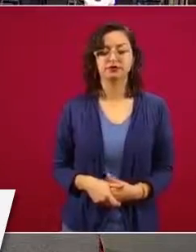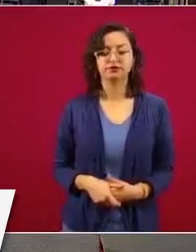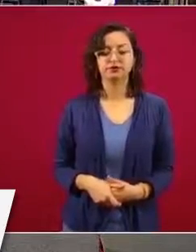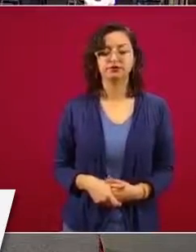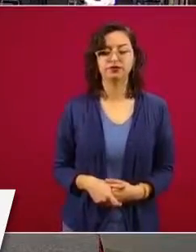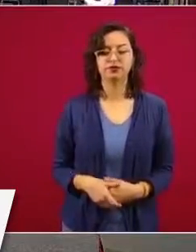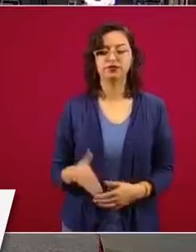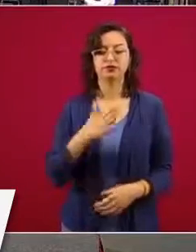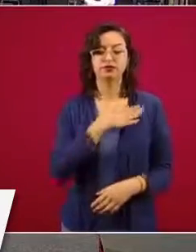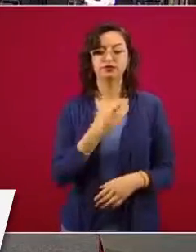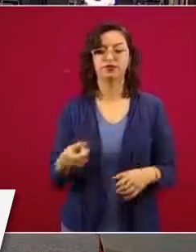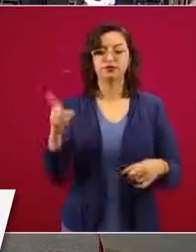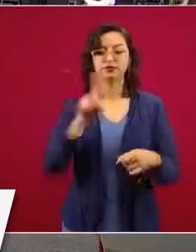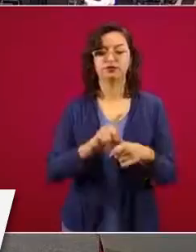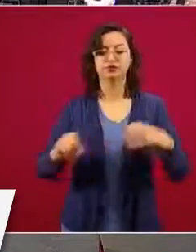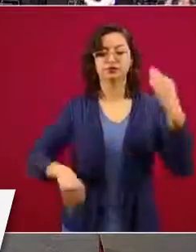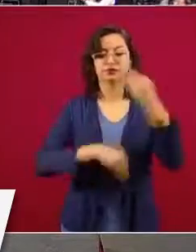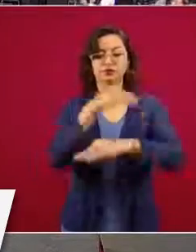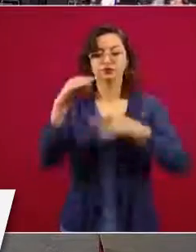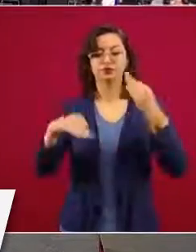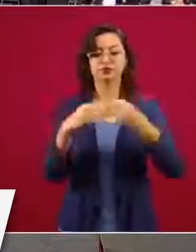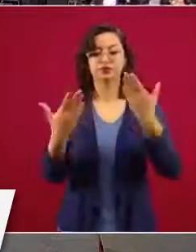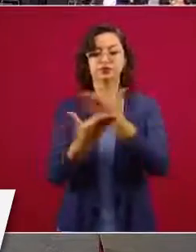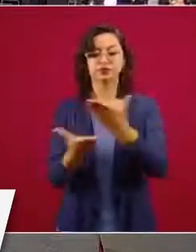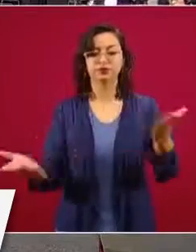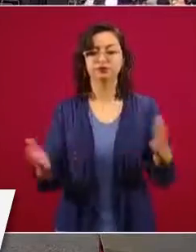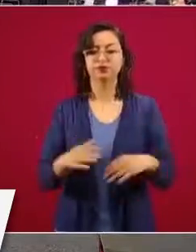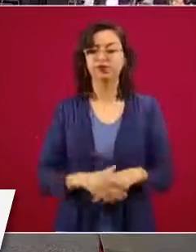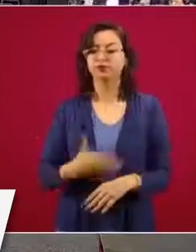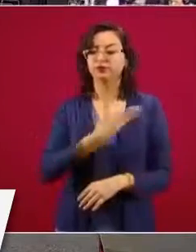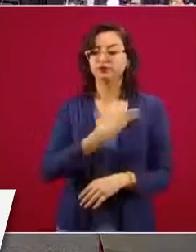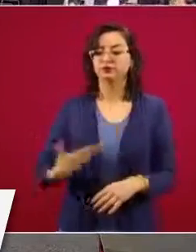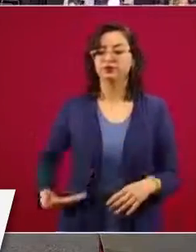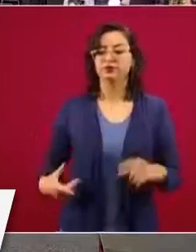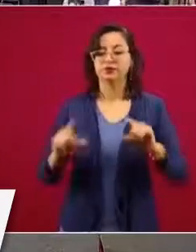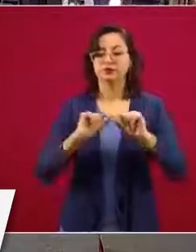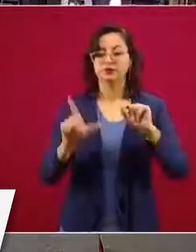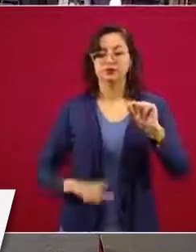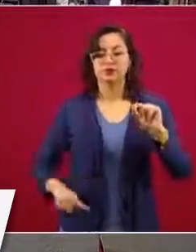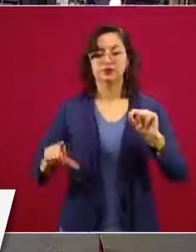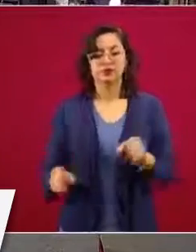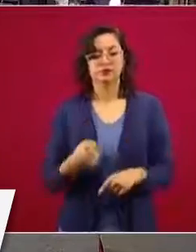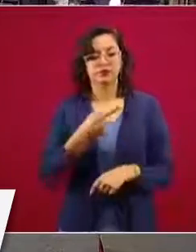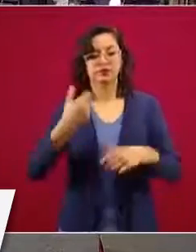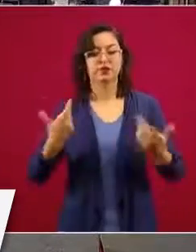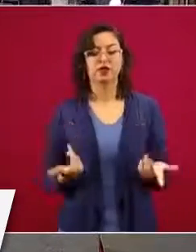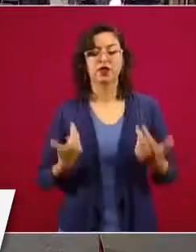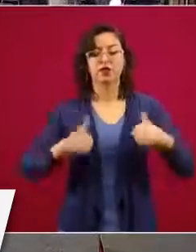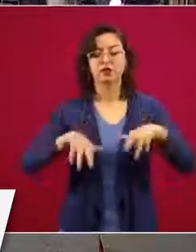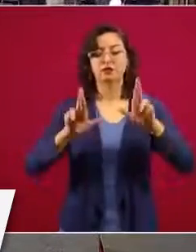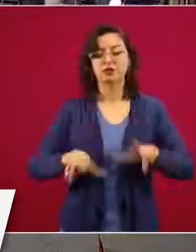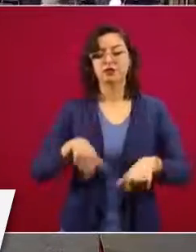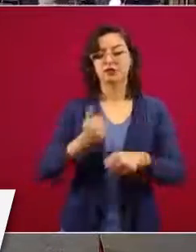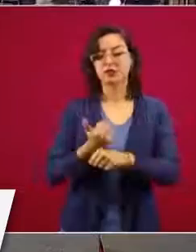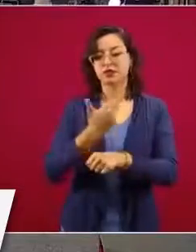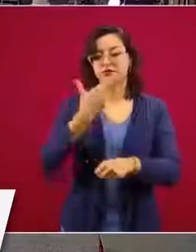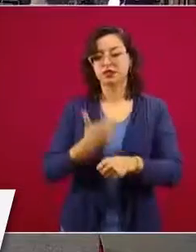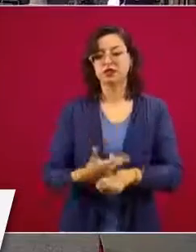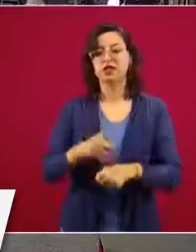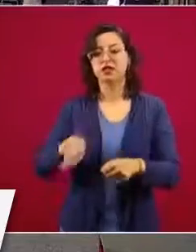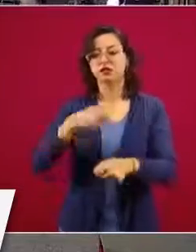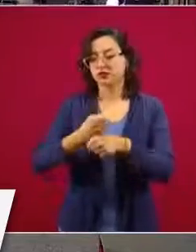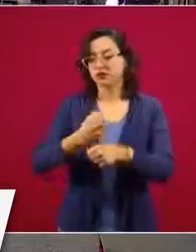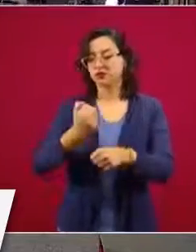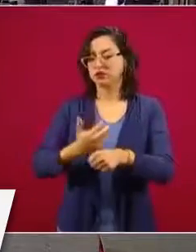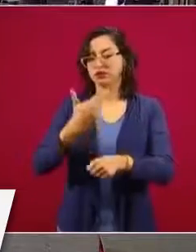Muy buenos días tengan todos ustedes, señor presidente de la República, señor canciller, señor secretario, señora y señor subsecretario,